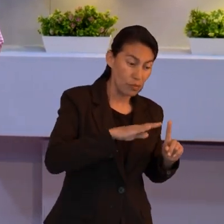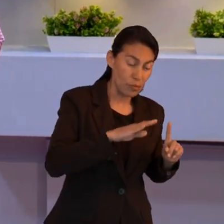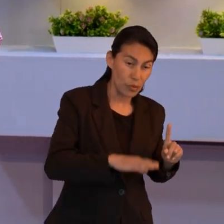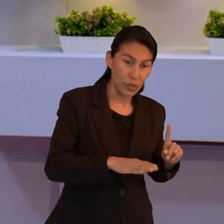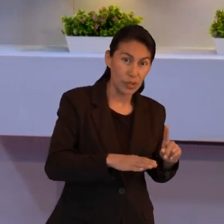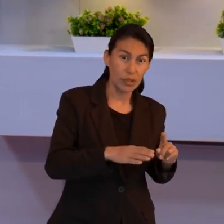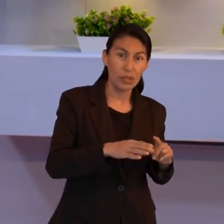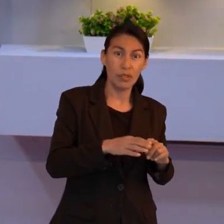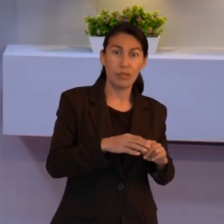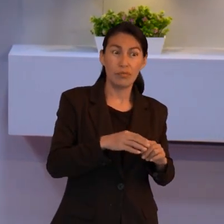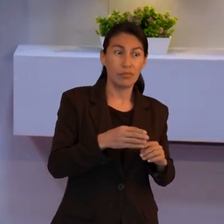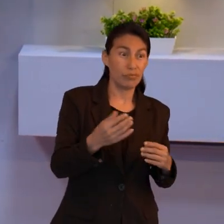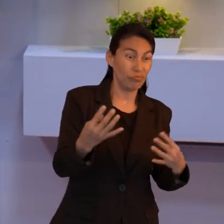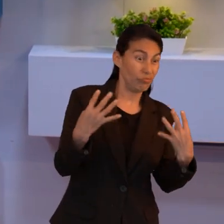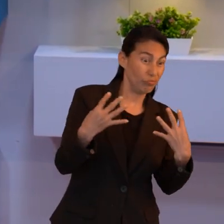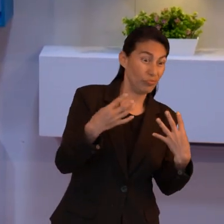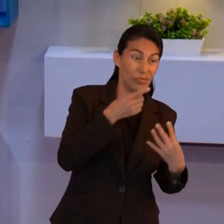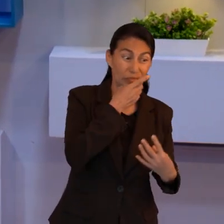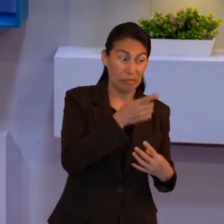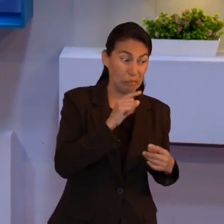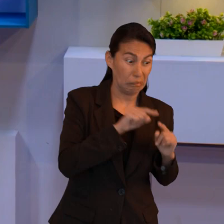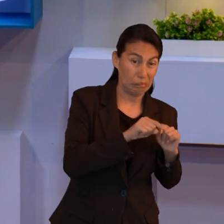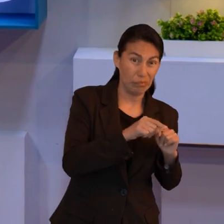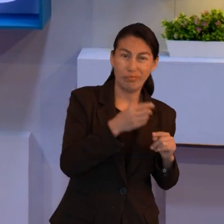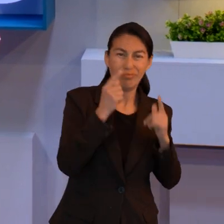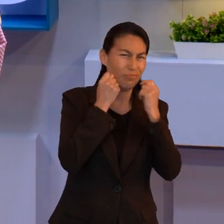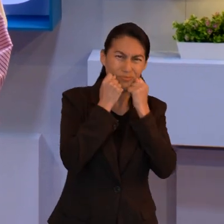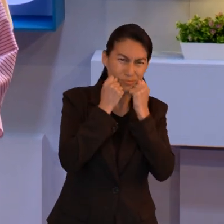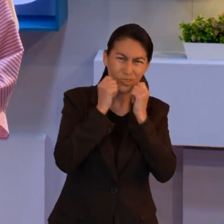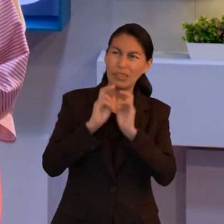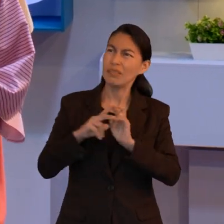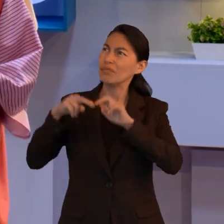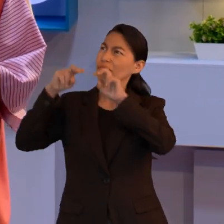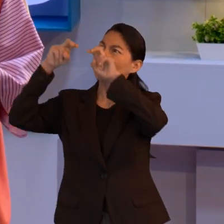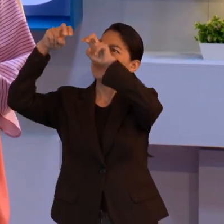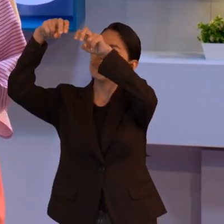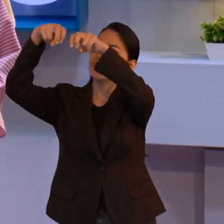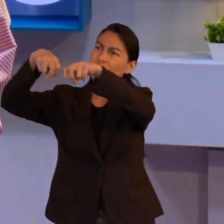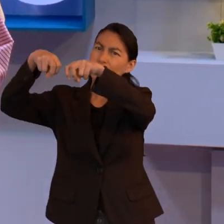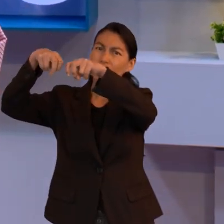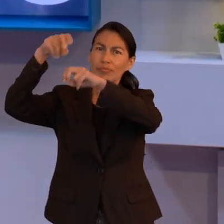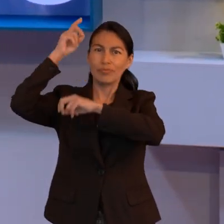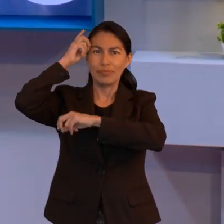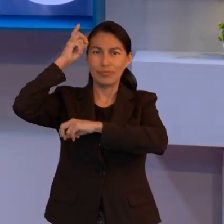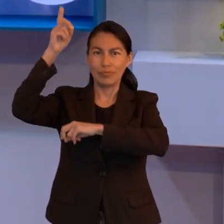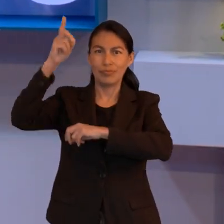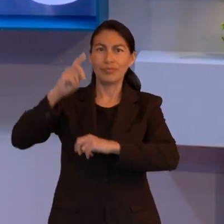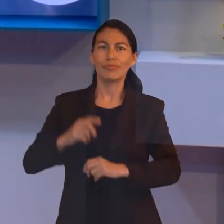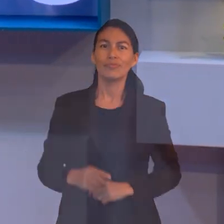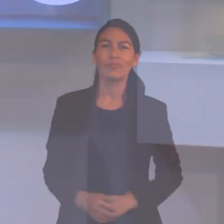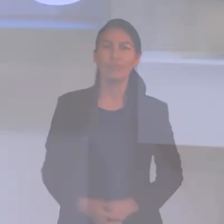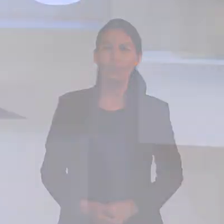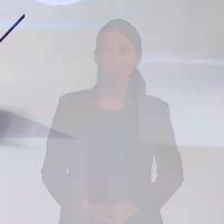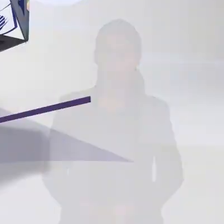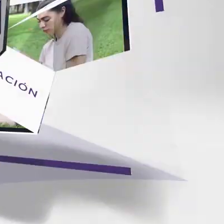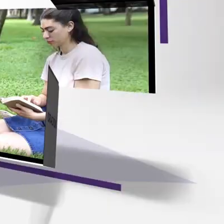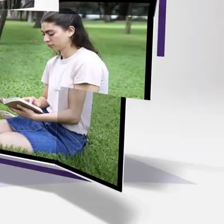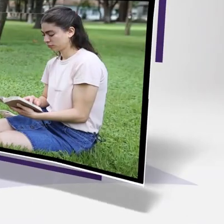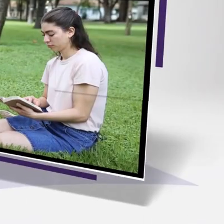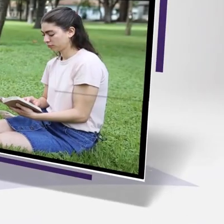delante de Él, sufrió la cruz, menospreciando el oprobio, y se sentó a la diestra del trono de Dios.